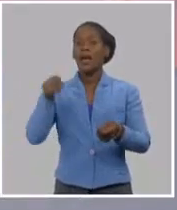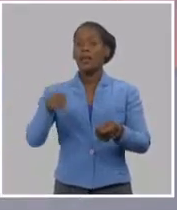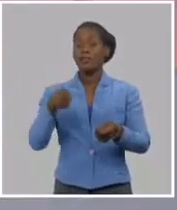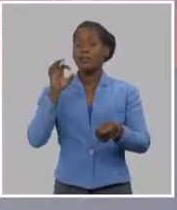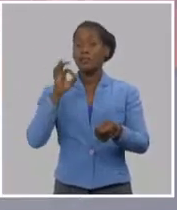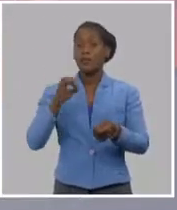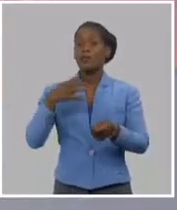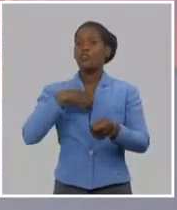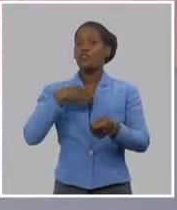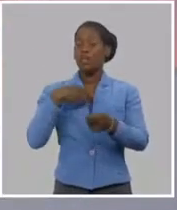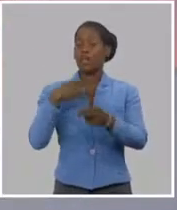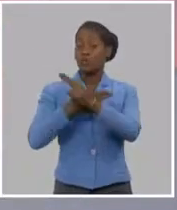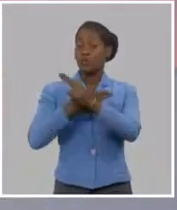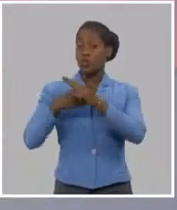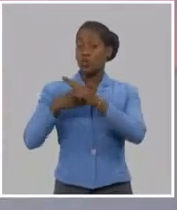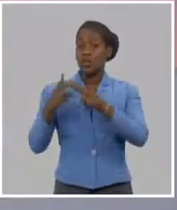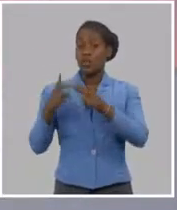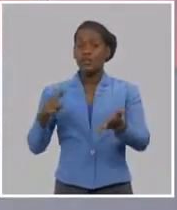existe.